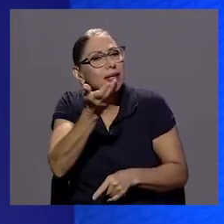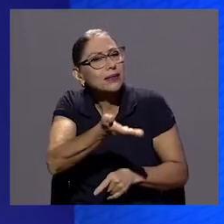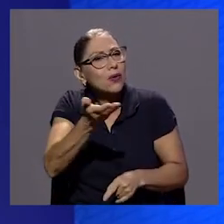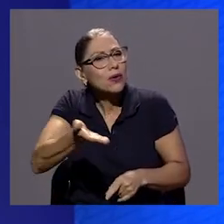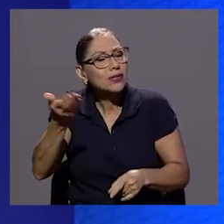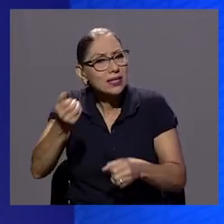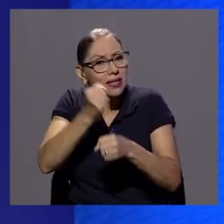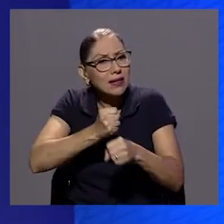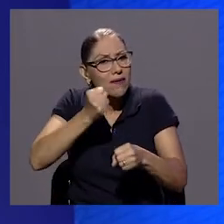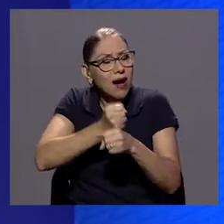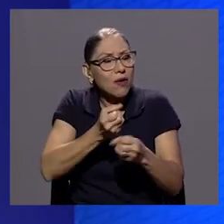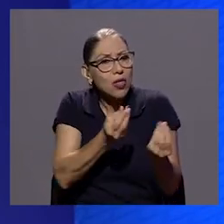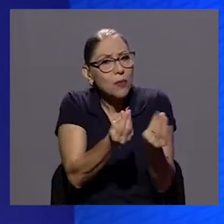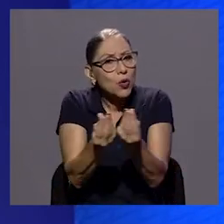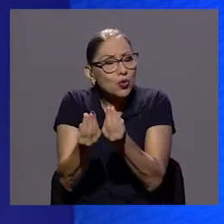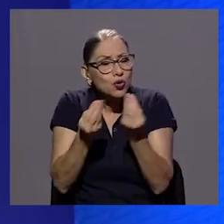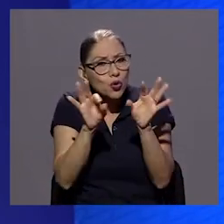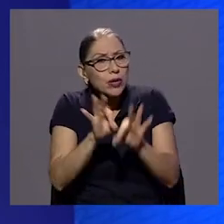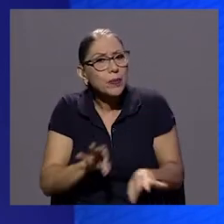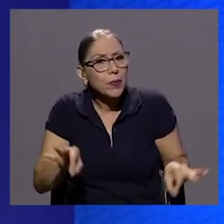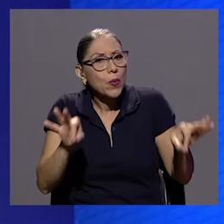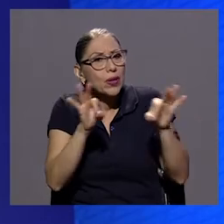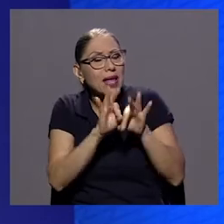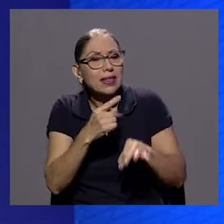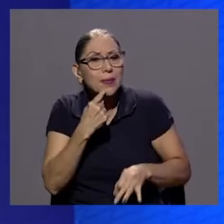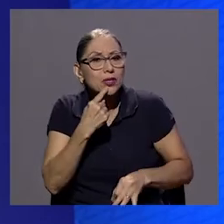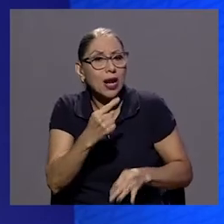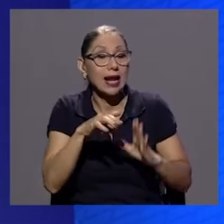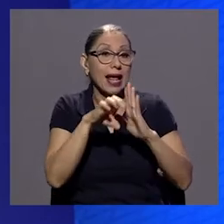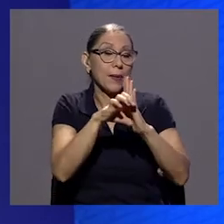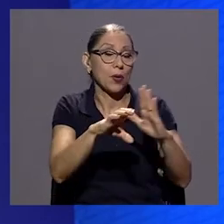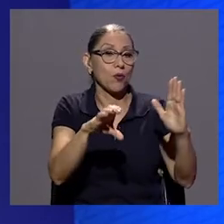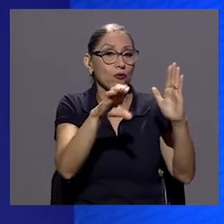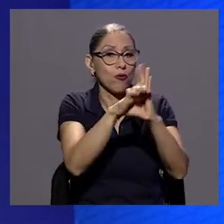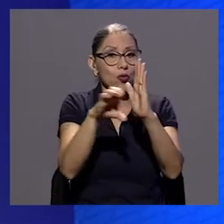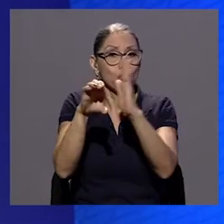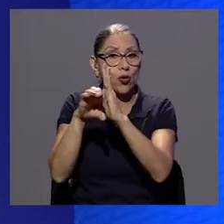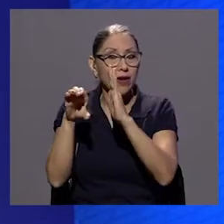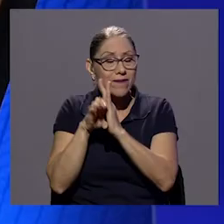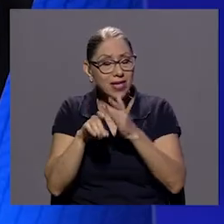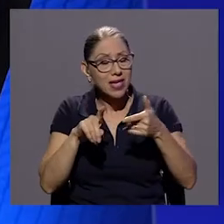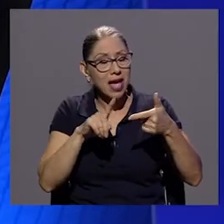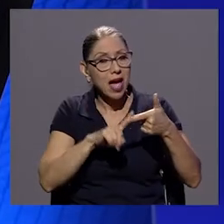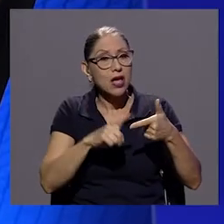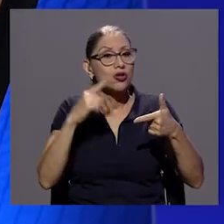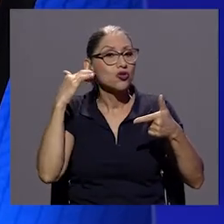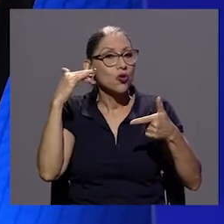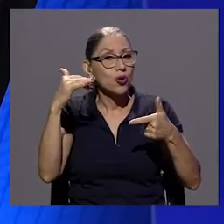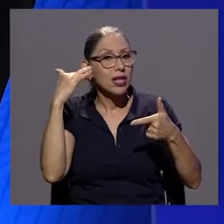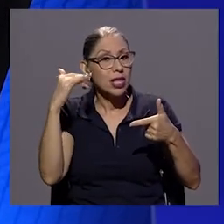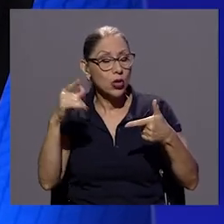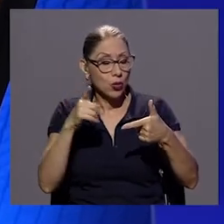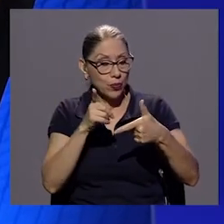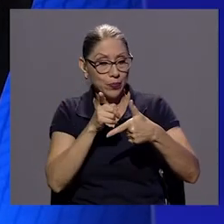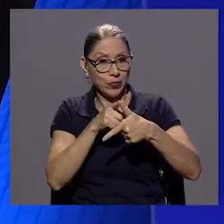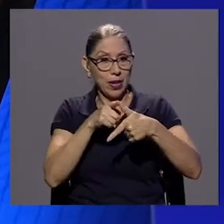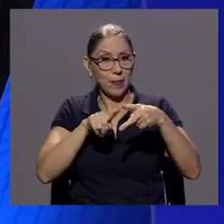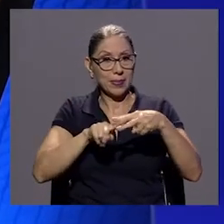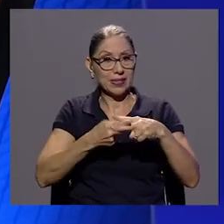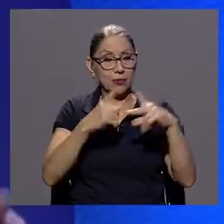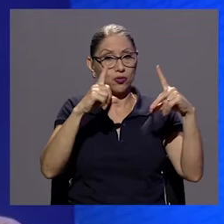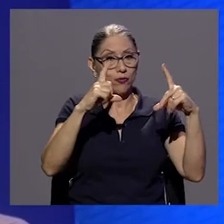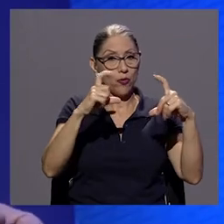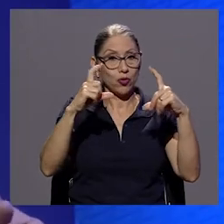creo que uno de ellos es sin duda la fotografía el otro es el sonido empecemos por la fotografía que además hay una